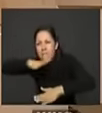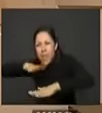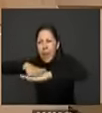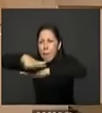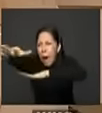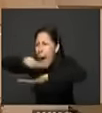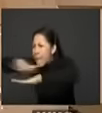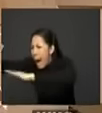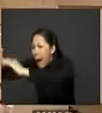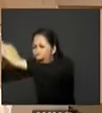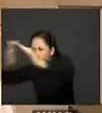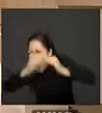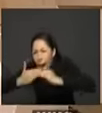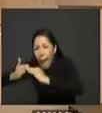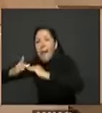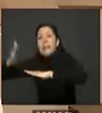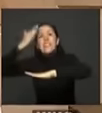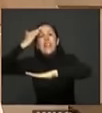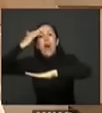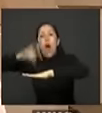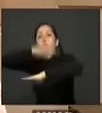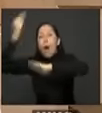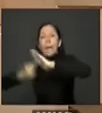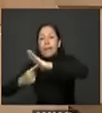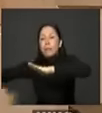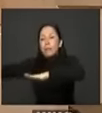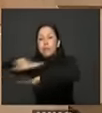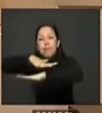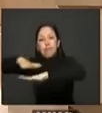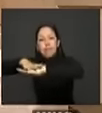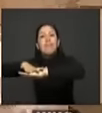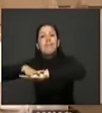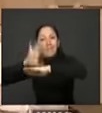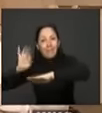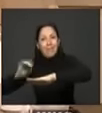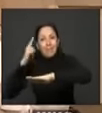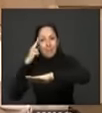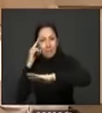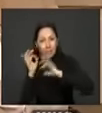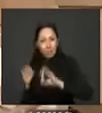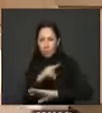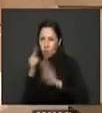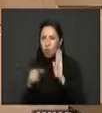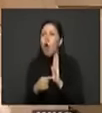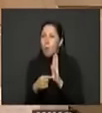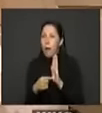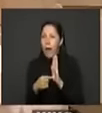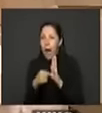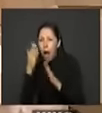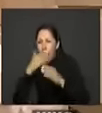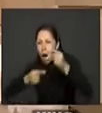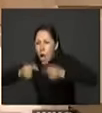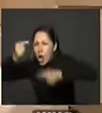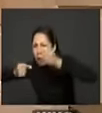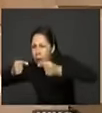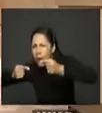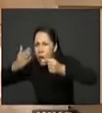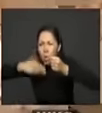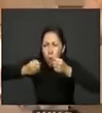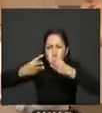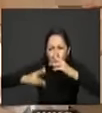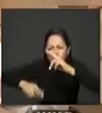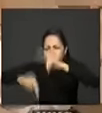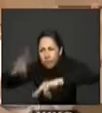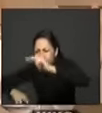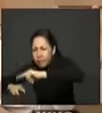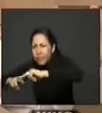esos 368 municipios con unos sistemas de información que hagan economías de escala que puedan compartir que